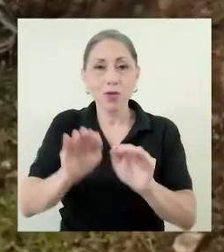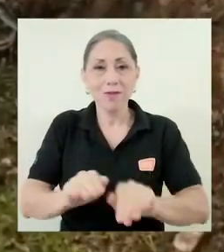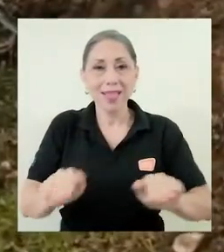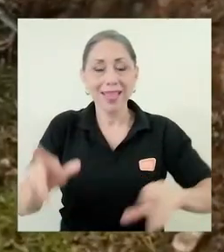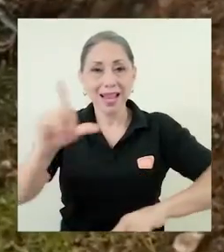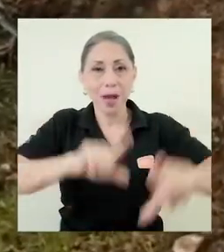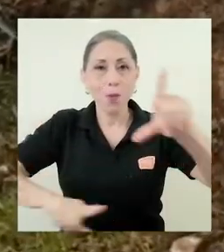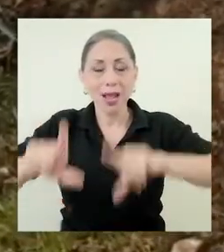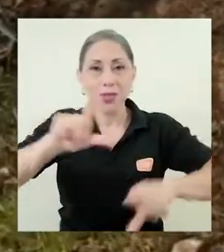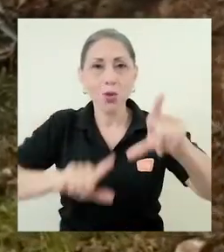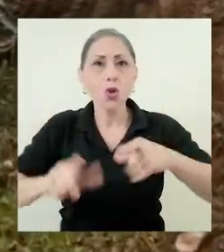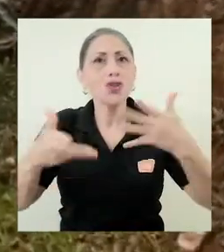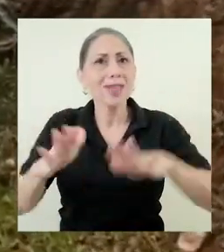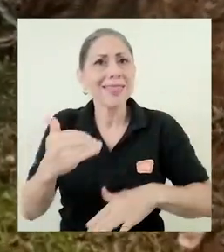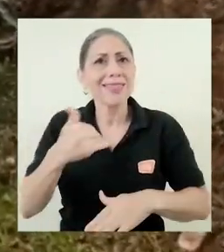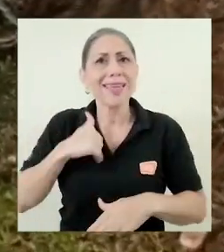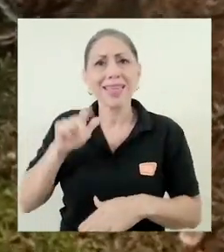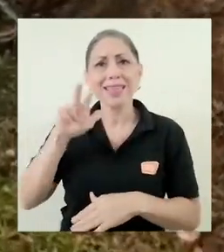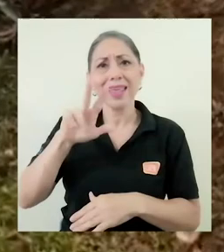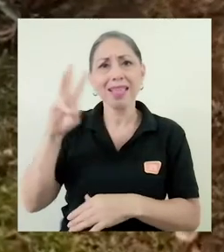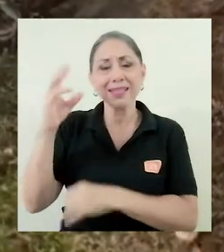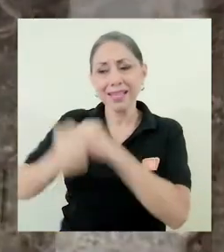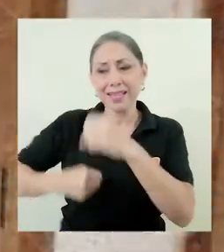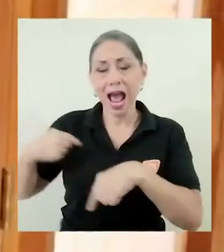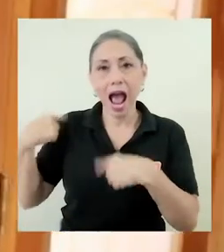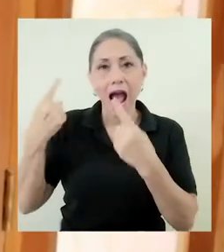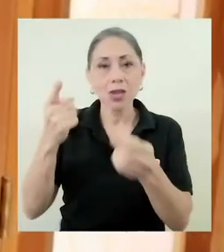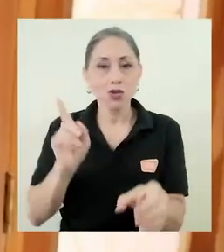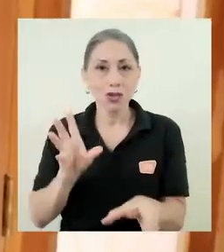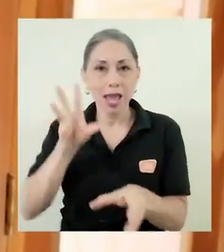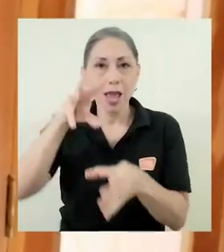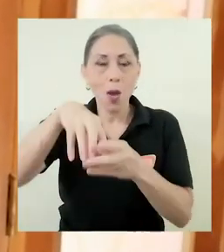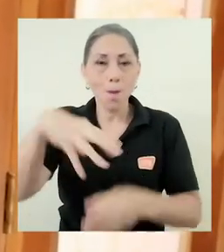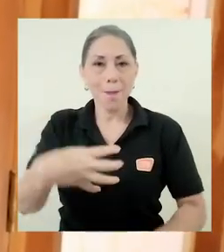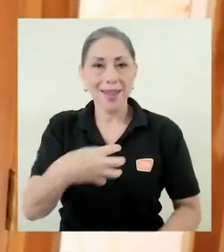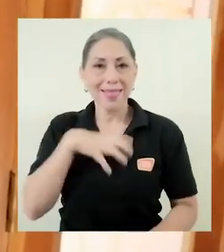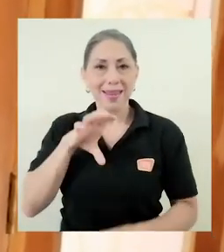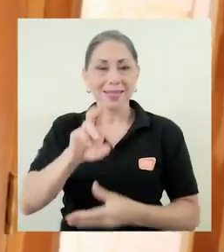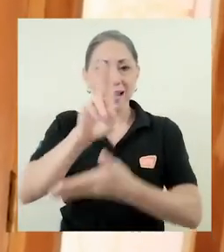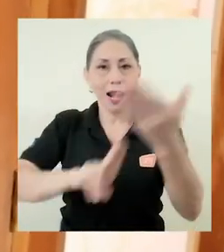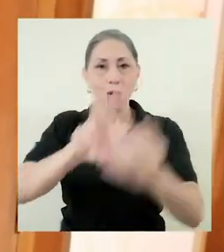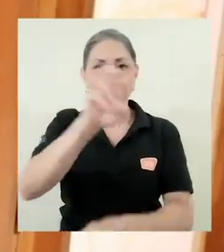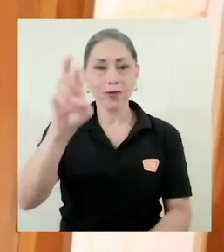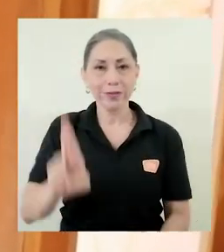laboratorio tiene 36 años de pertenecer a la Universidad de Costa Rica.